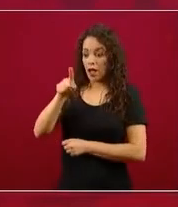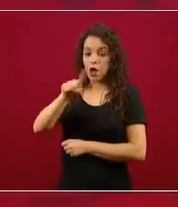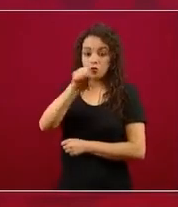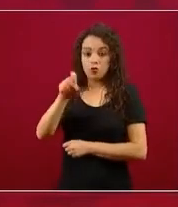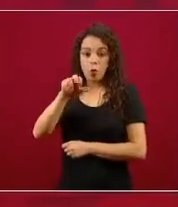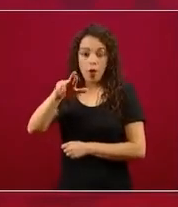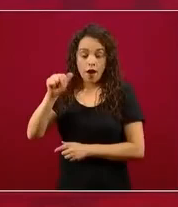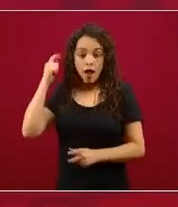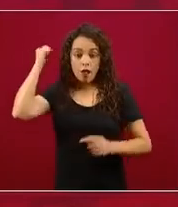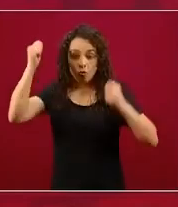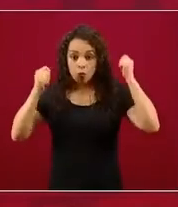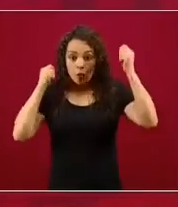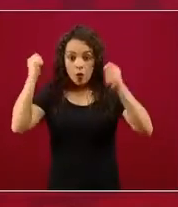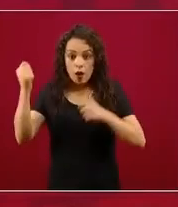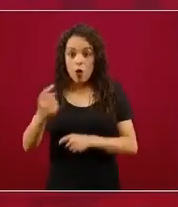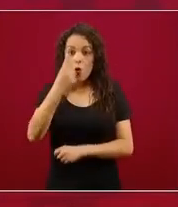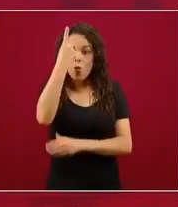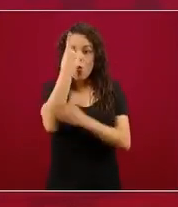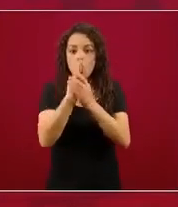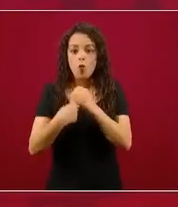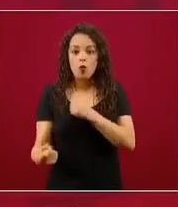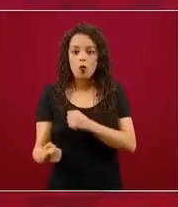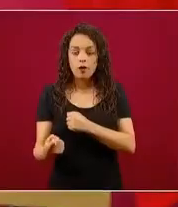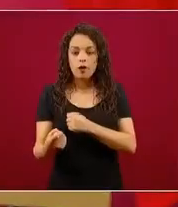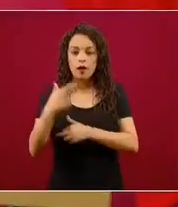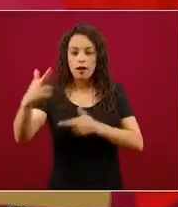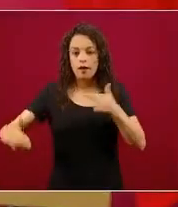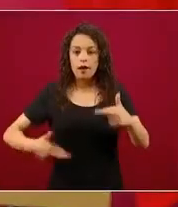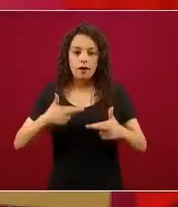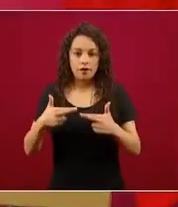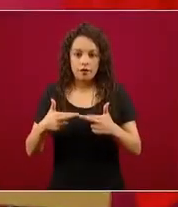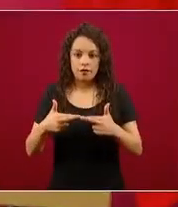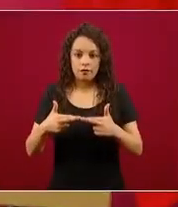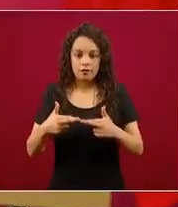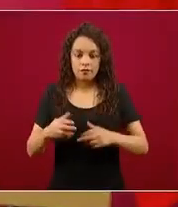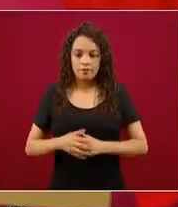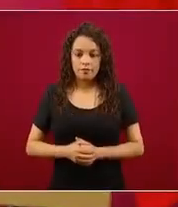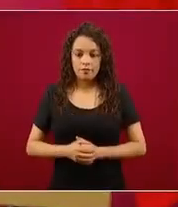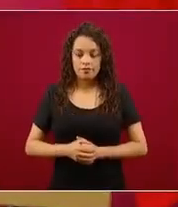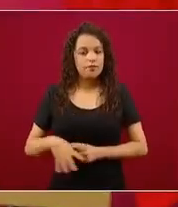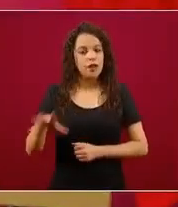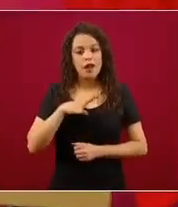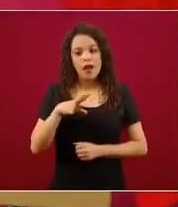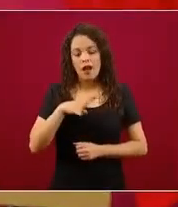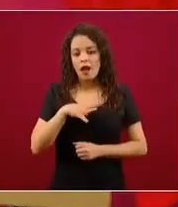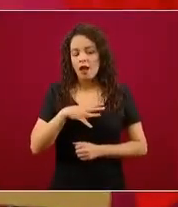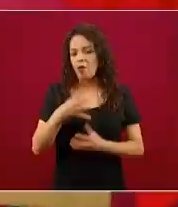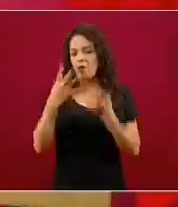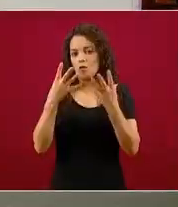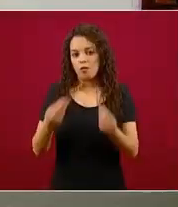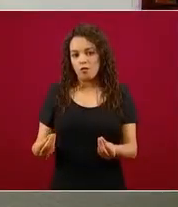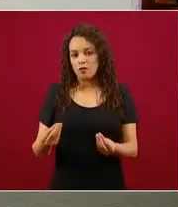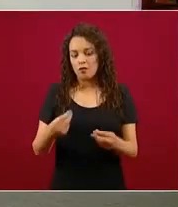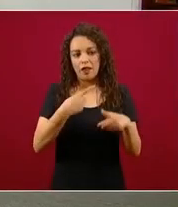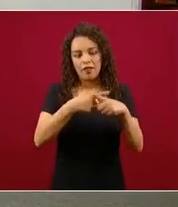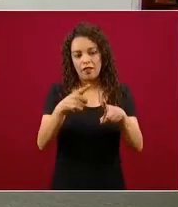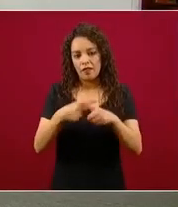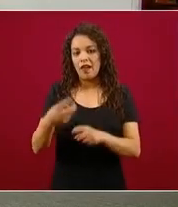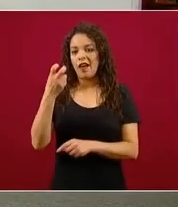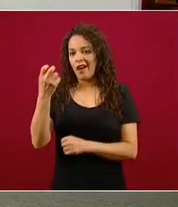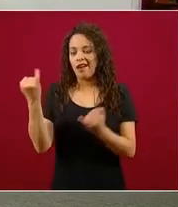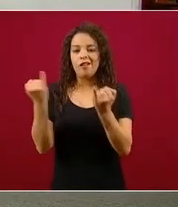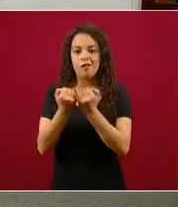como una sola región, como una sola región. Hay varias que tienen este comportamiento. Entonces,